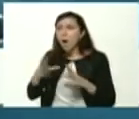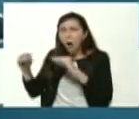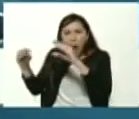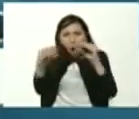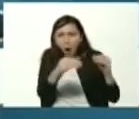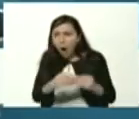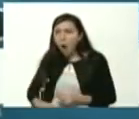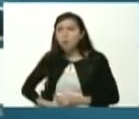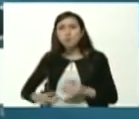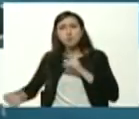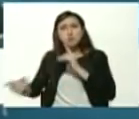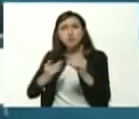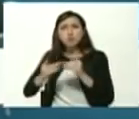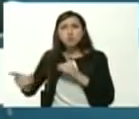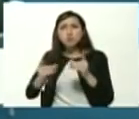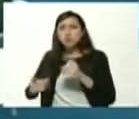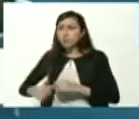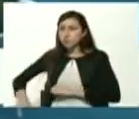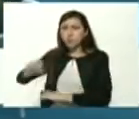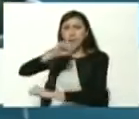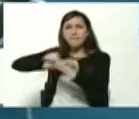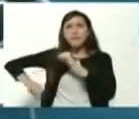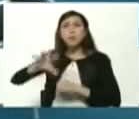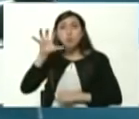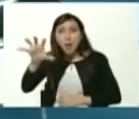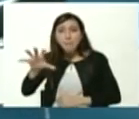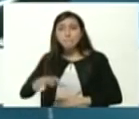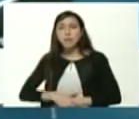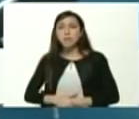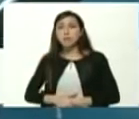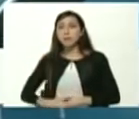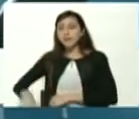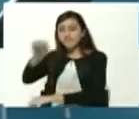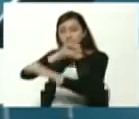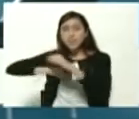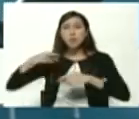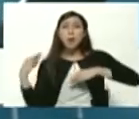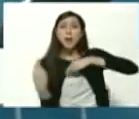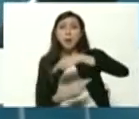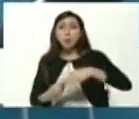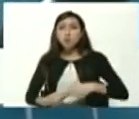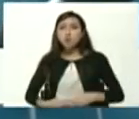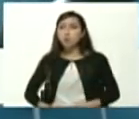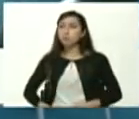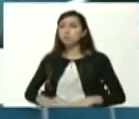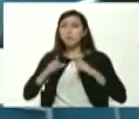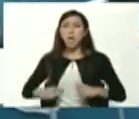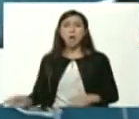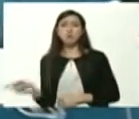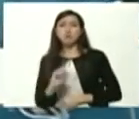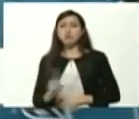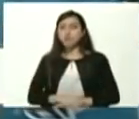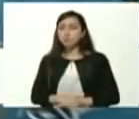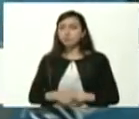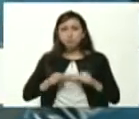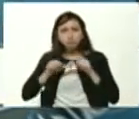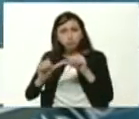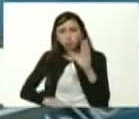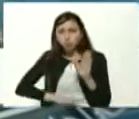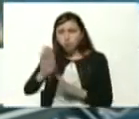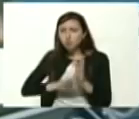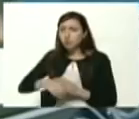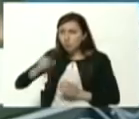debatiendo defendiendo la patria defendiendo la revolución sin descanso ninguno desarrollando el